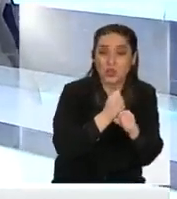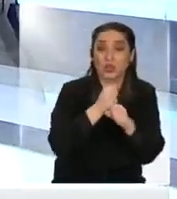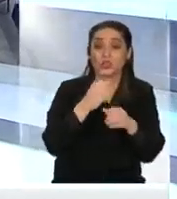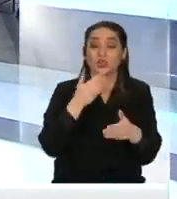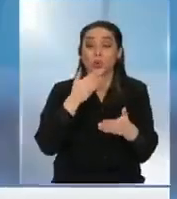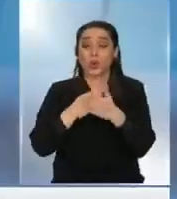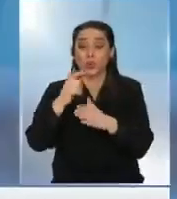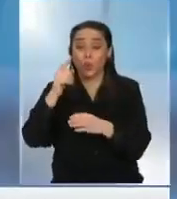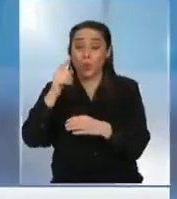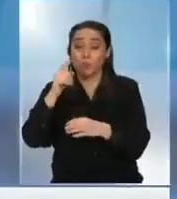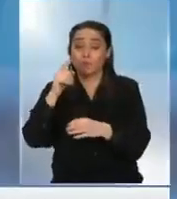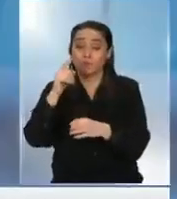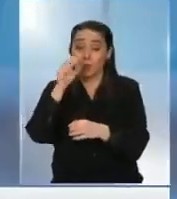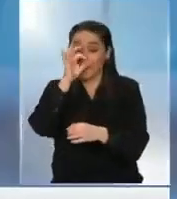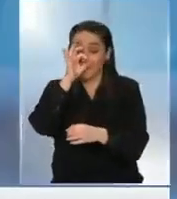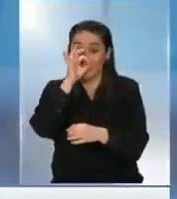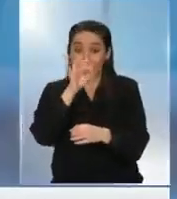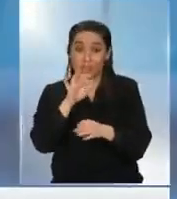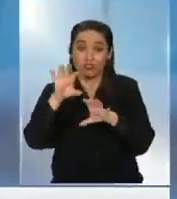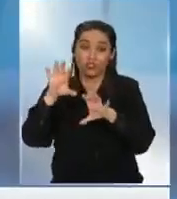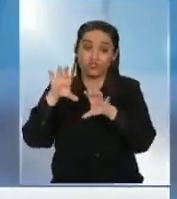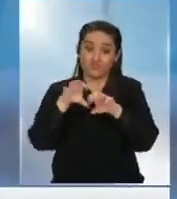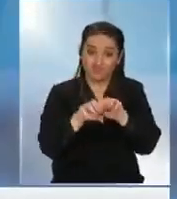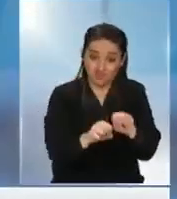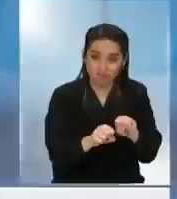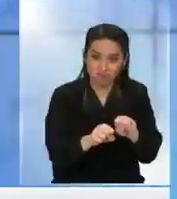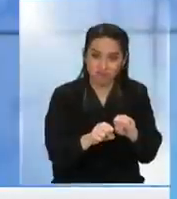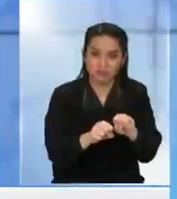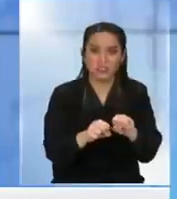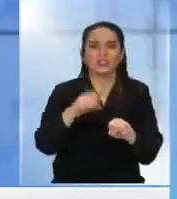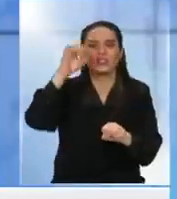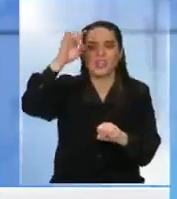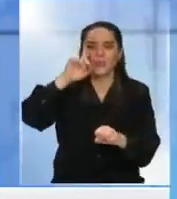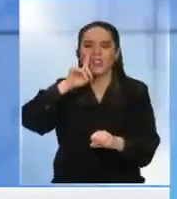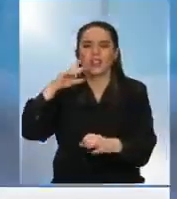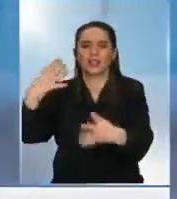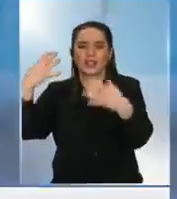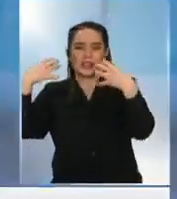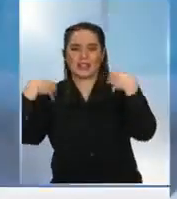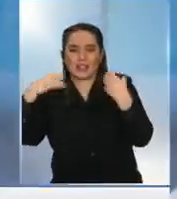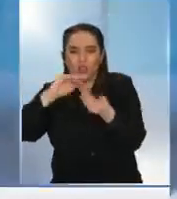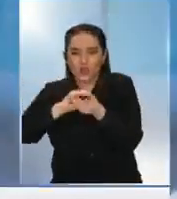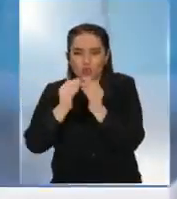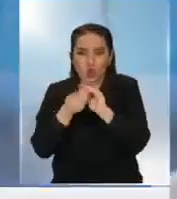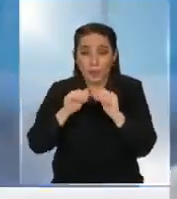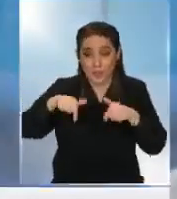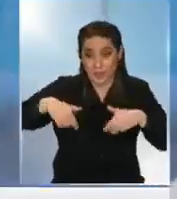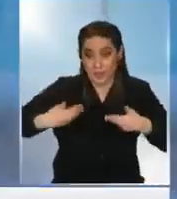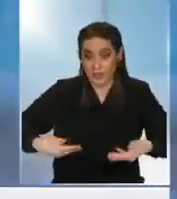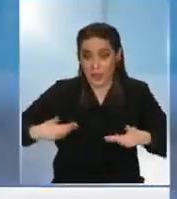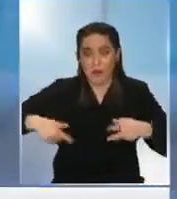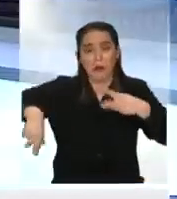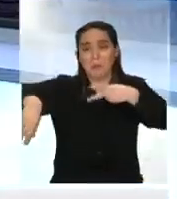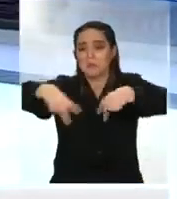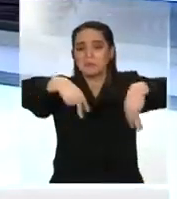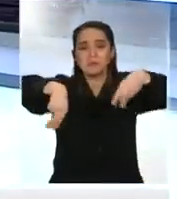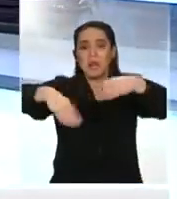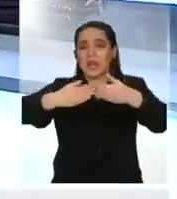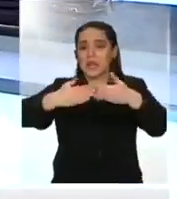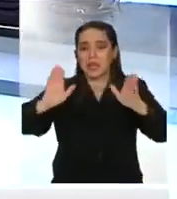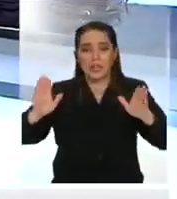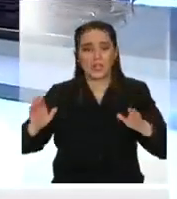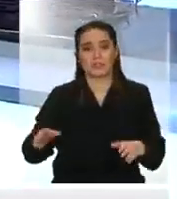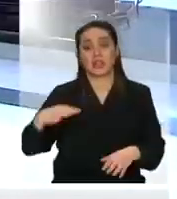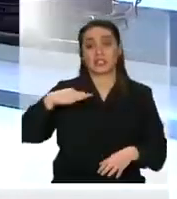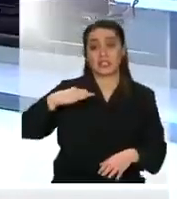con el golpe de estado del 73 que todos sabemos lo que significó y quienes son los responsables y los cómplices que hasta el día de hoy andan circulando por la calle tanto